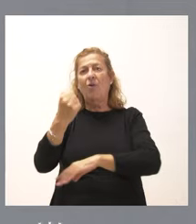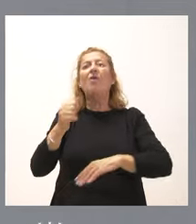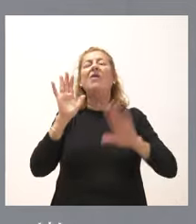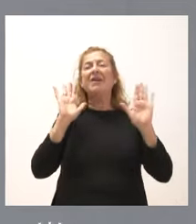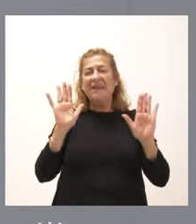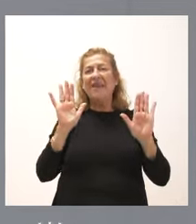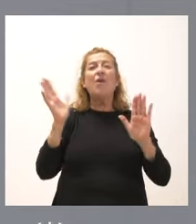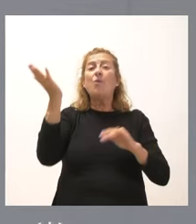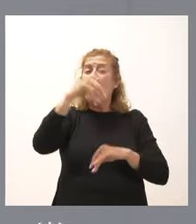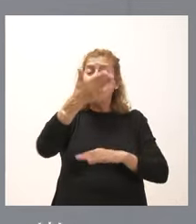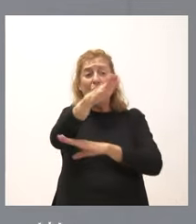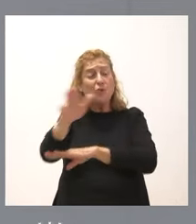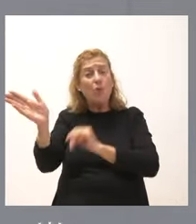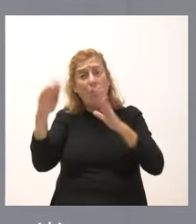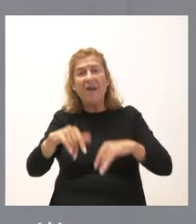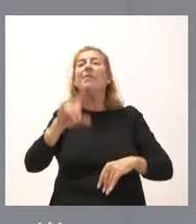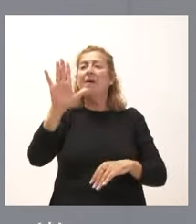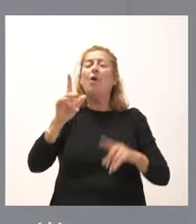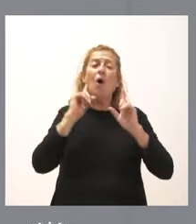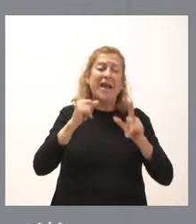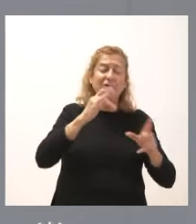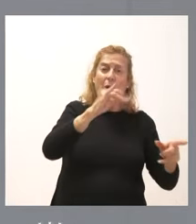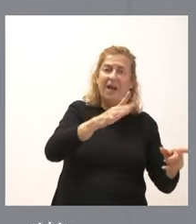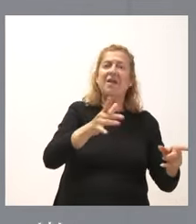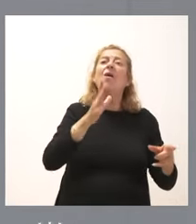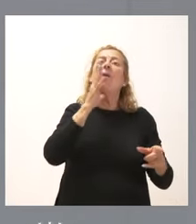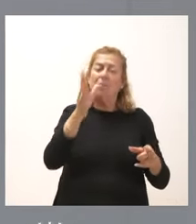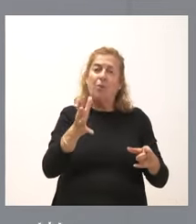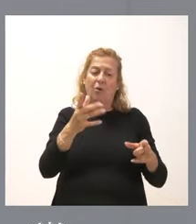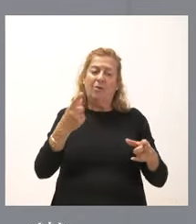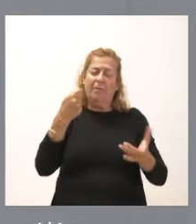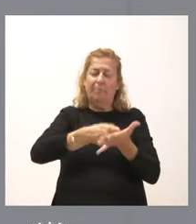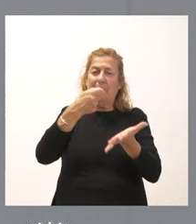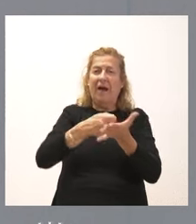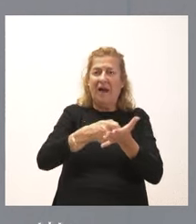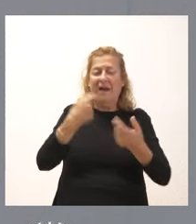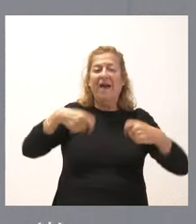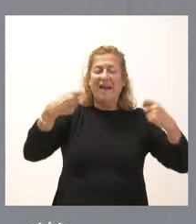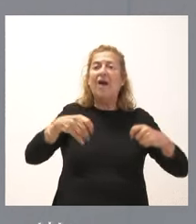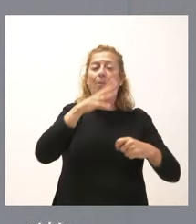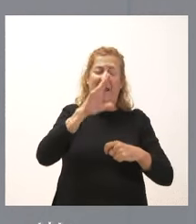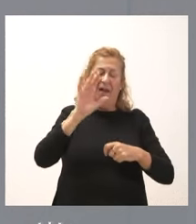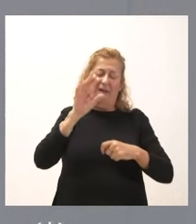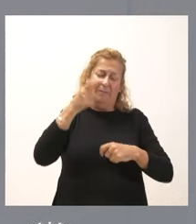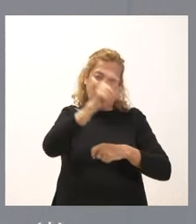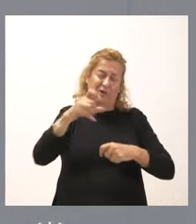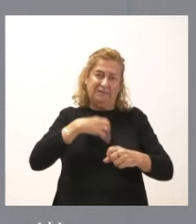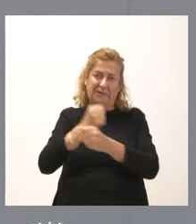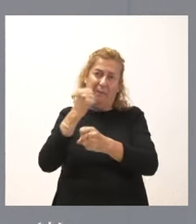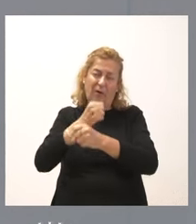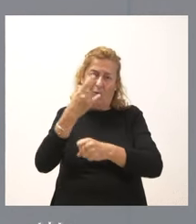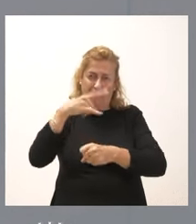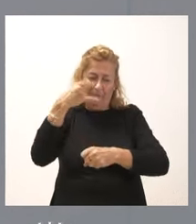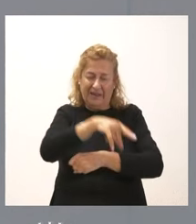no teniendo muertes, han tenido casos como consecuencia del coste y del impacto que se supone para los ganaderos. 1